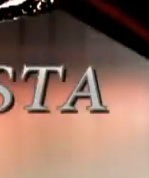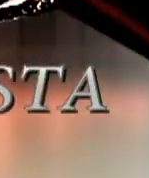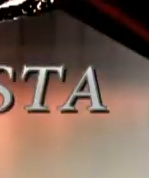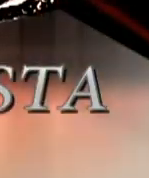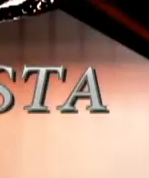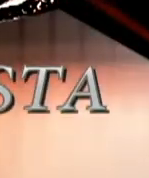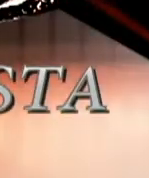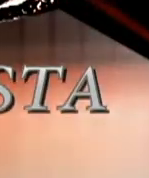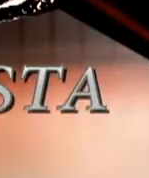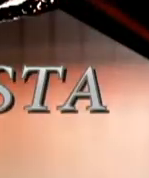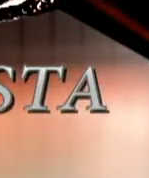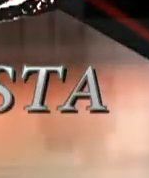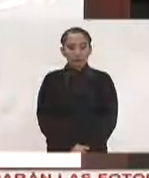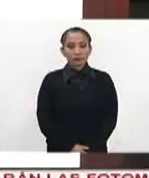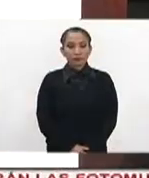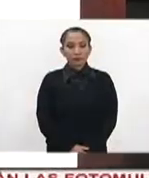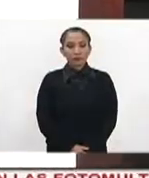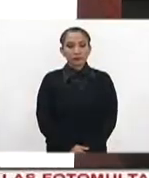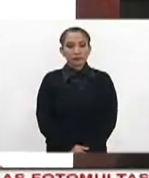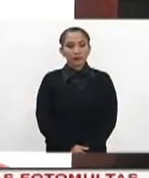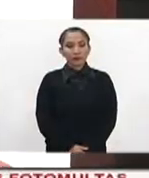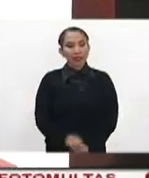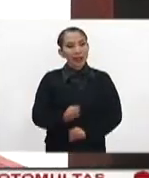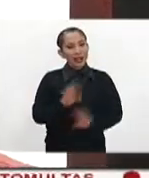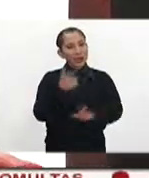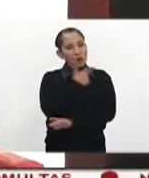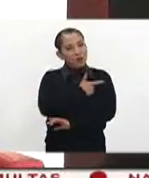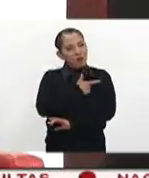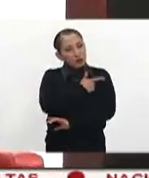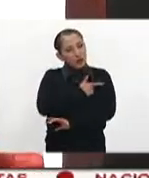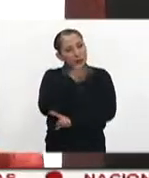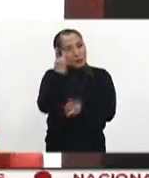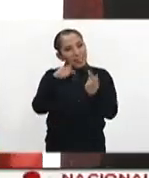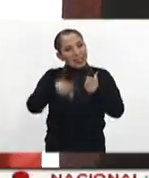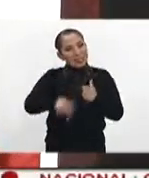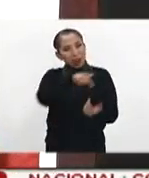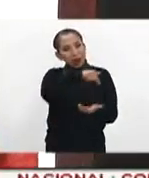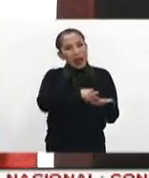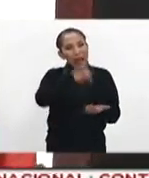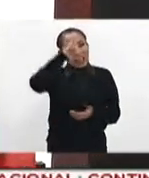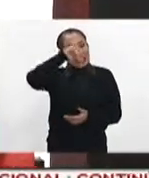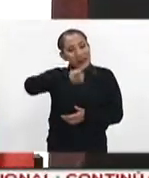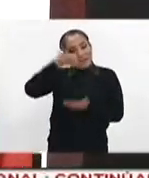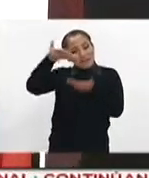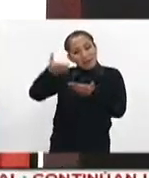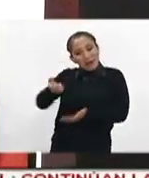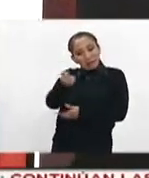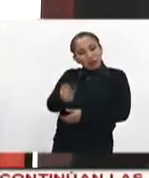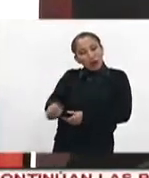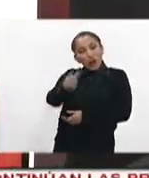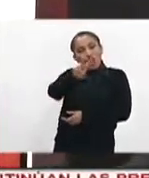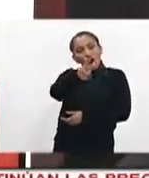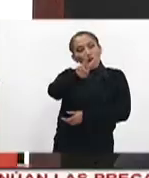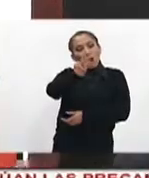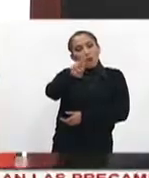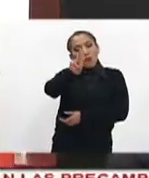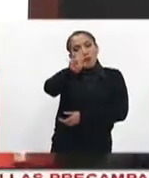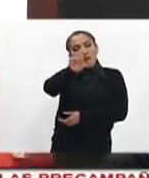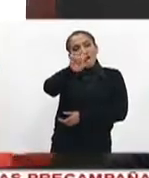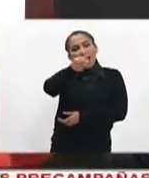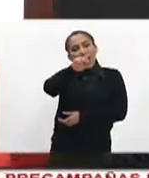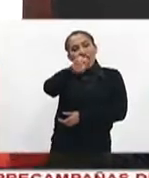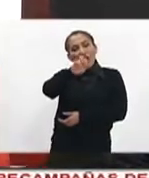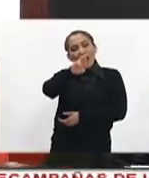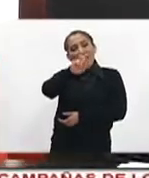es, nos da muchísimo gusto que esté aquí en el En el Estudio el jefe, el famoso jefe Vulcano, don Raúl